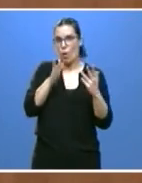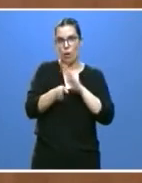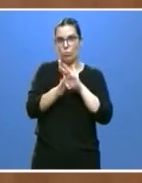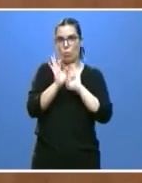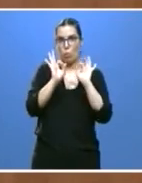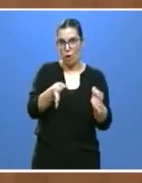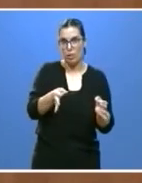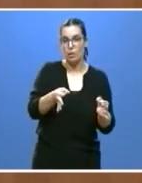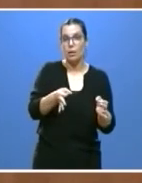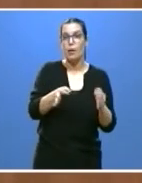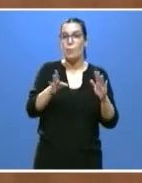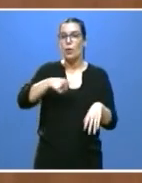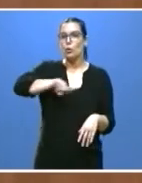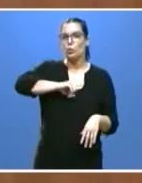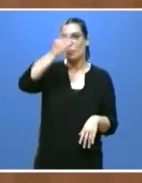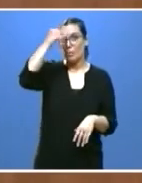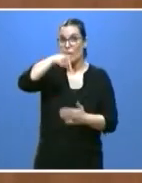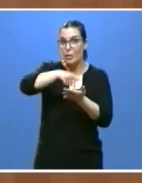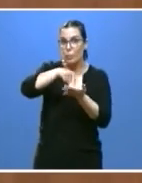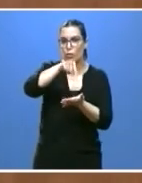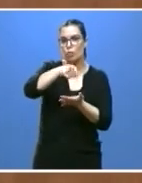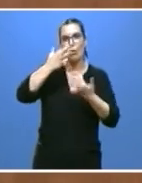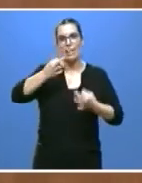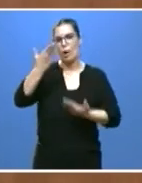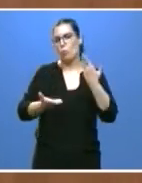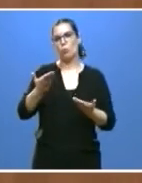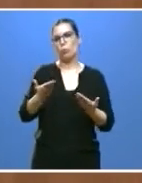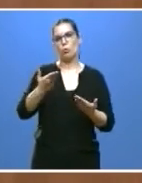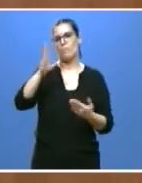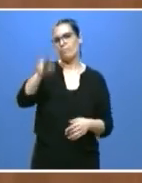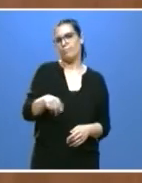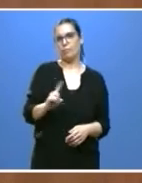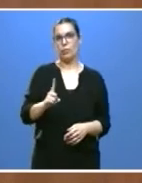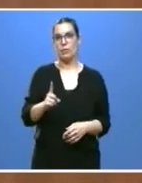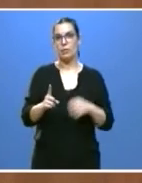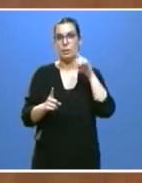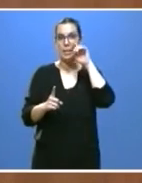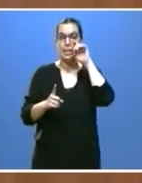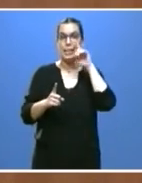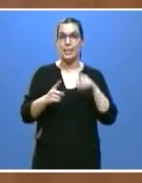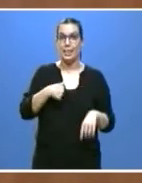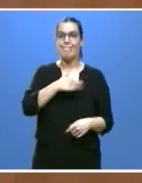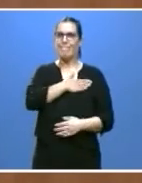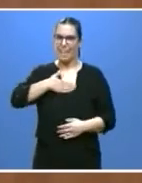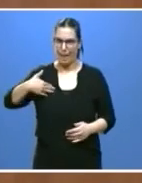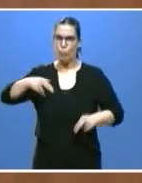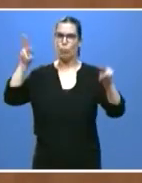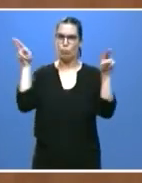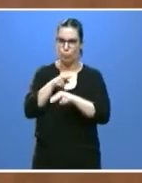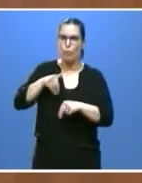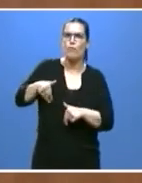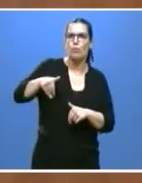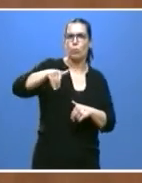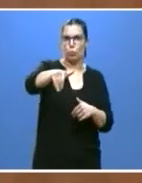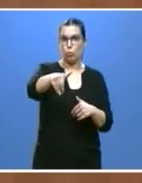Pero seguimos considerando que es un impuesto injusto y mantenemos intacta la intención de eliminarlo